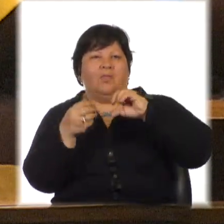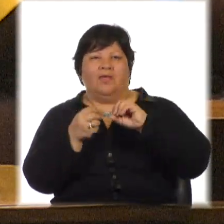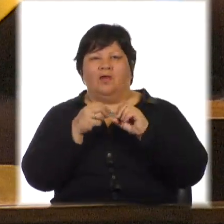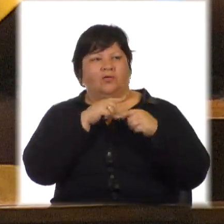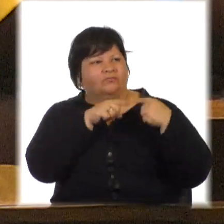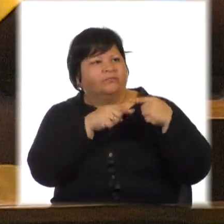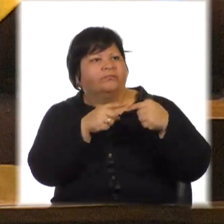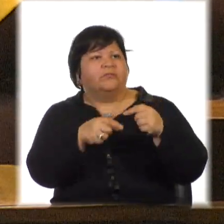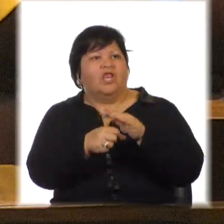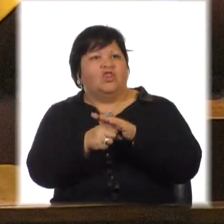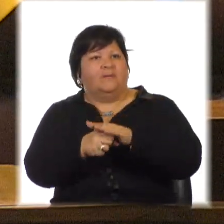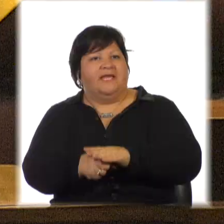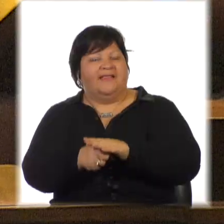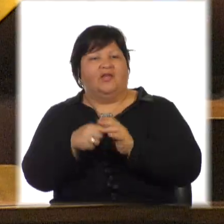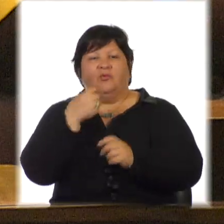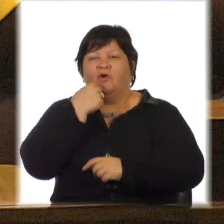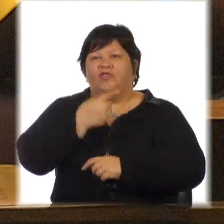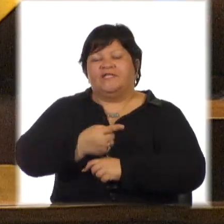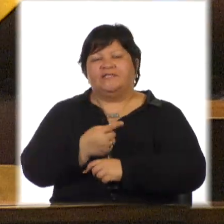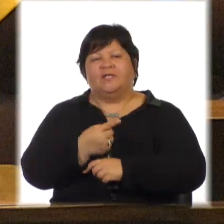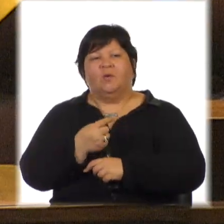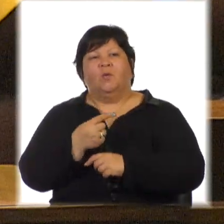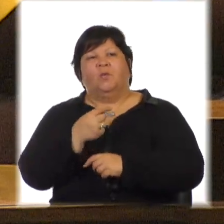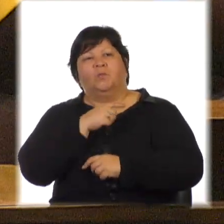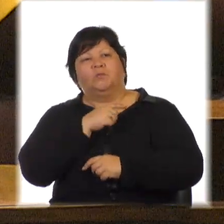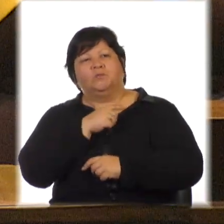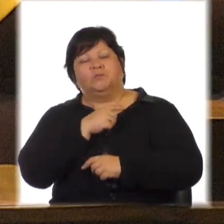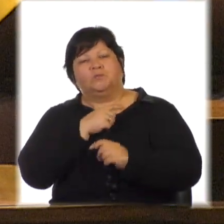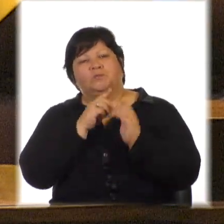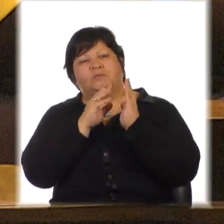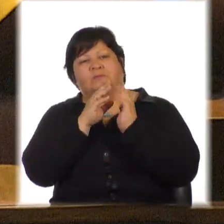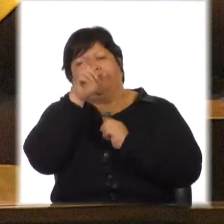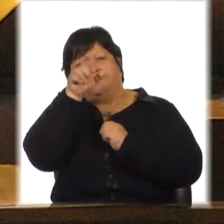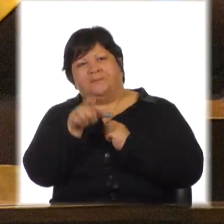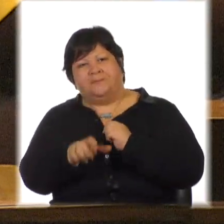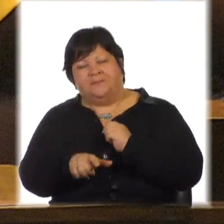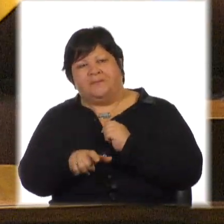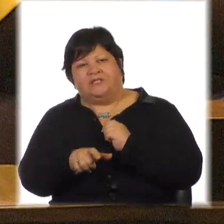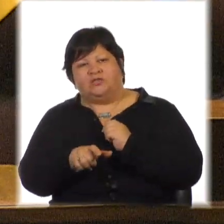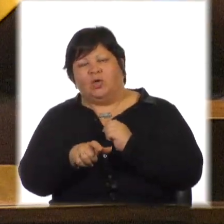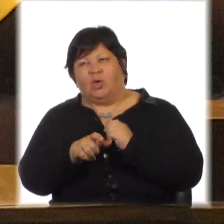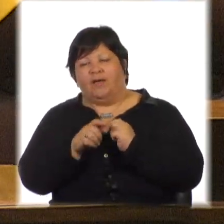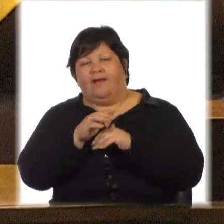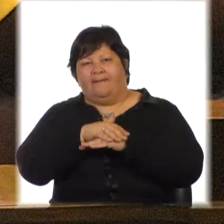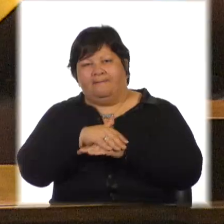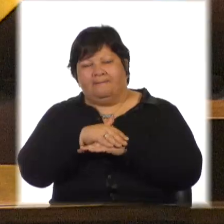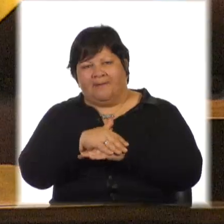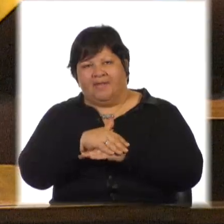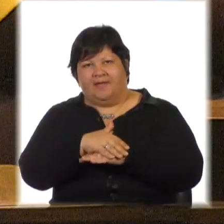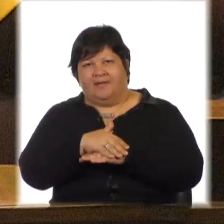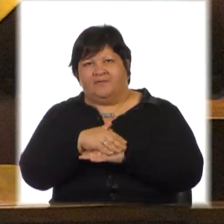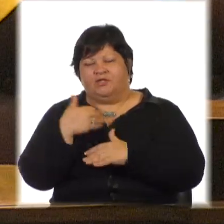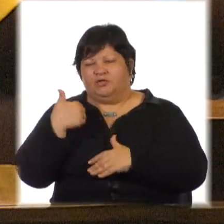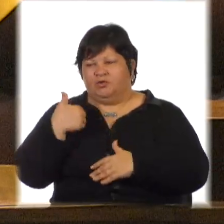Como dice un sacerdote afrombandista amigo, que ahora se trasvestiza felizmente, yo soy de la